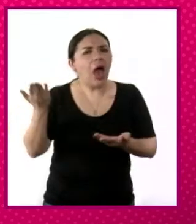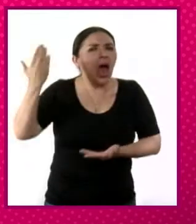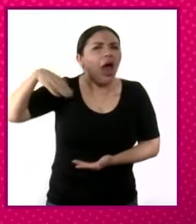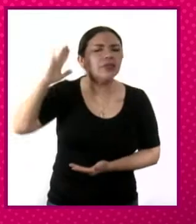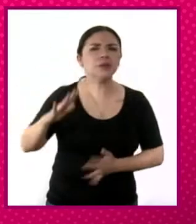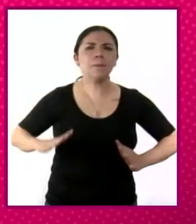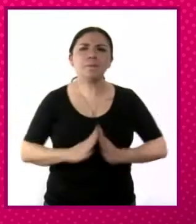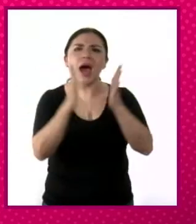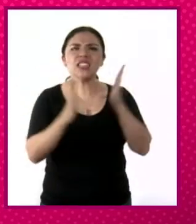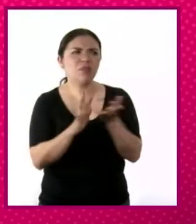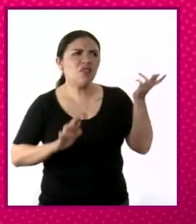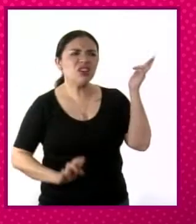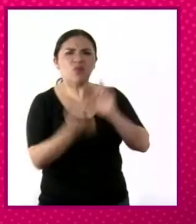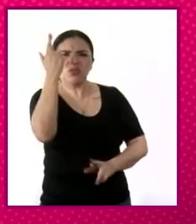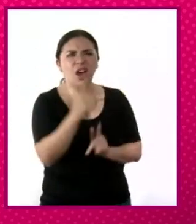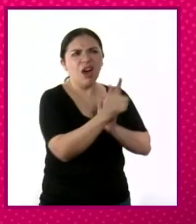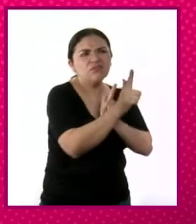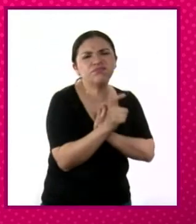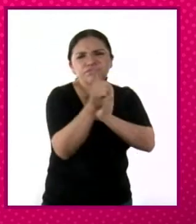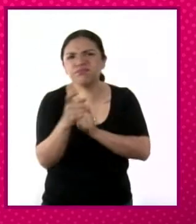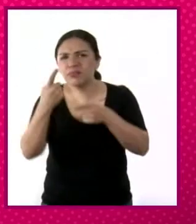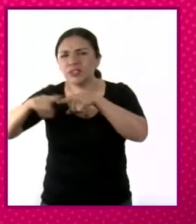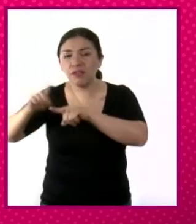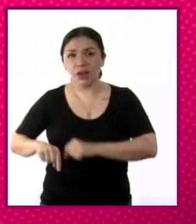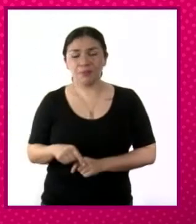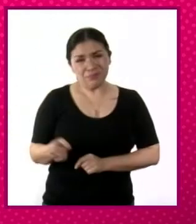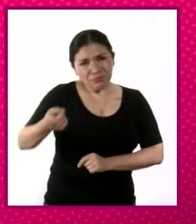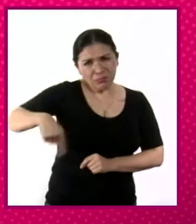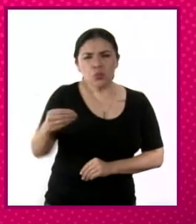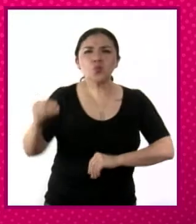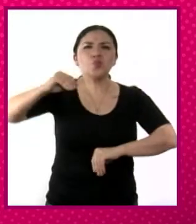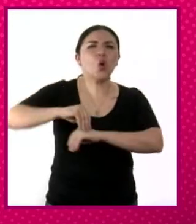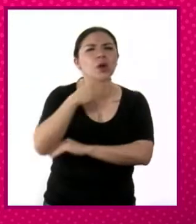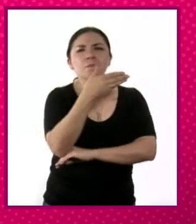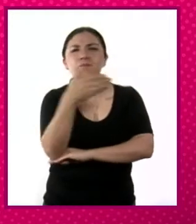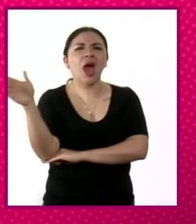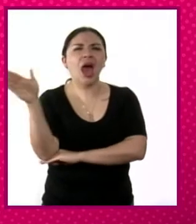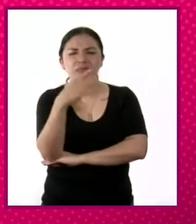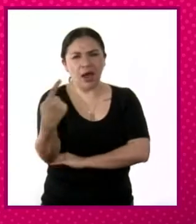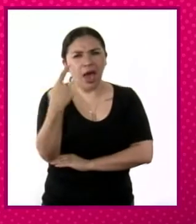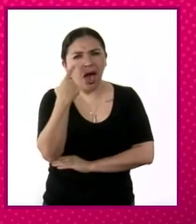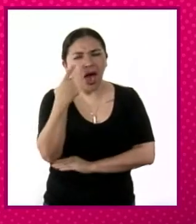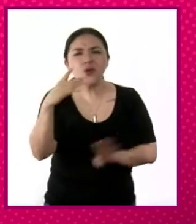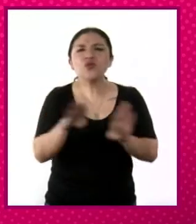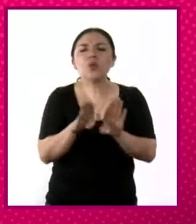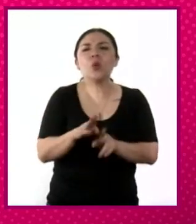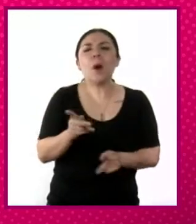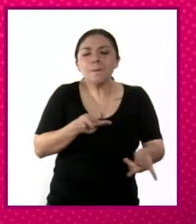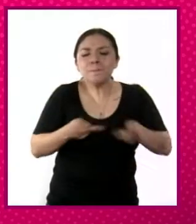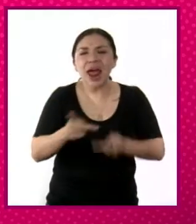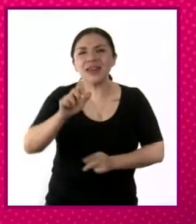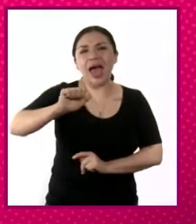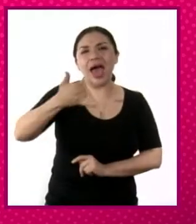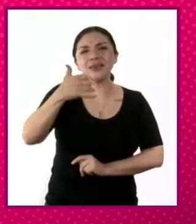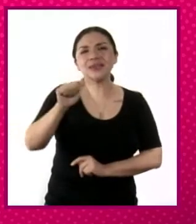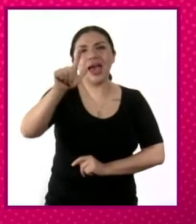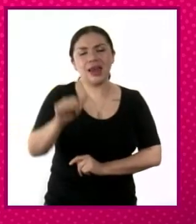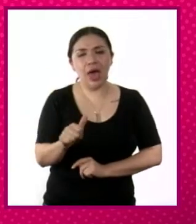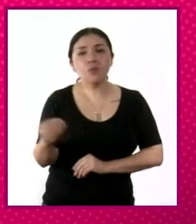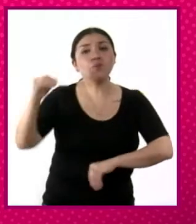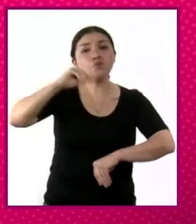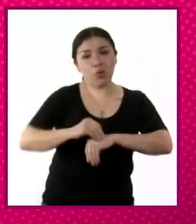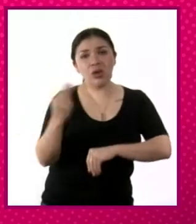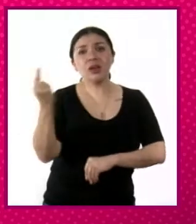el levantamiento armado y muchas de sus banderas, en particular, por ejemplo, el plan de Ayala, se incorpora a estas